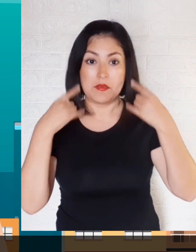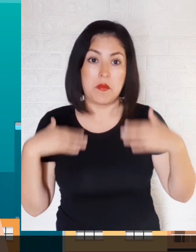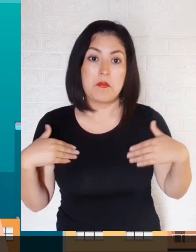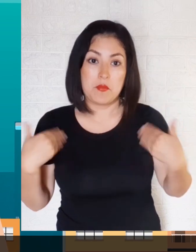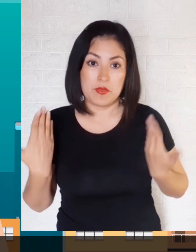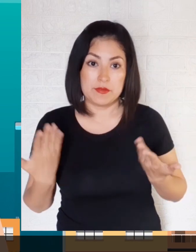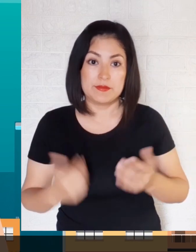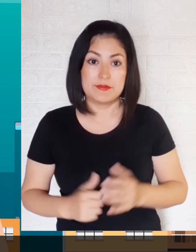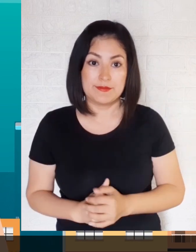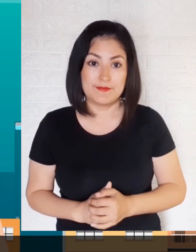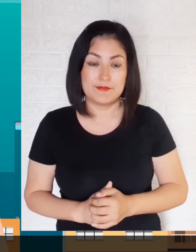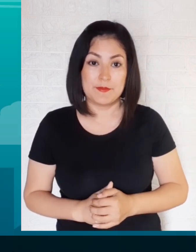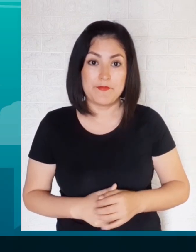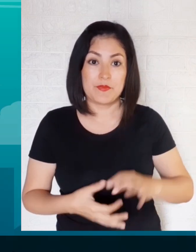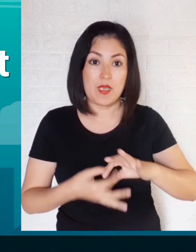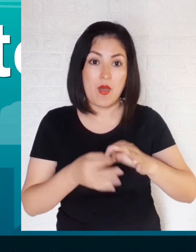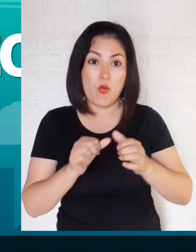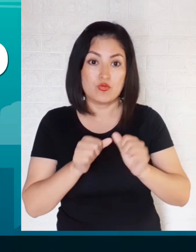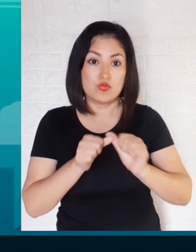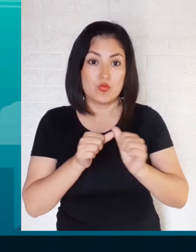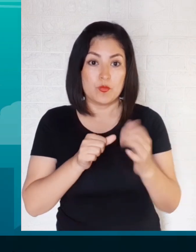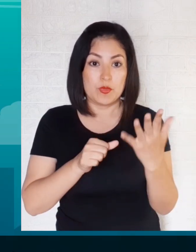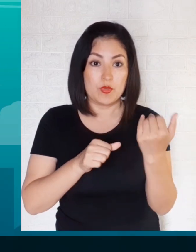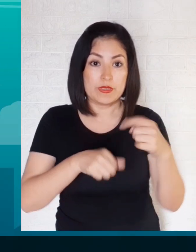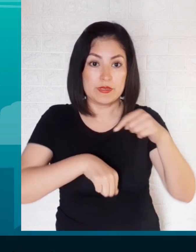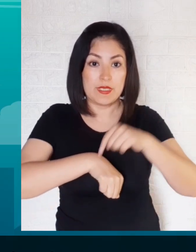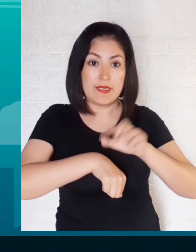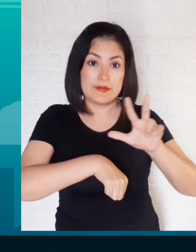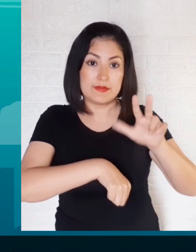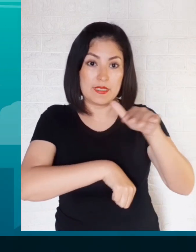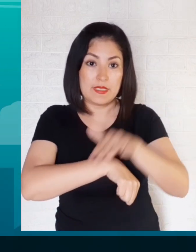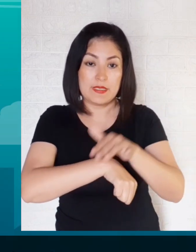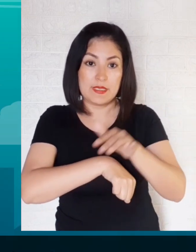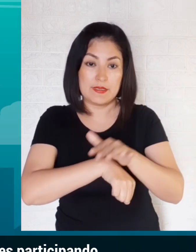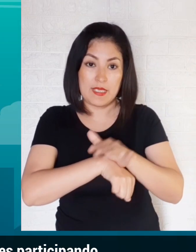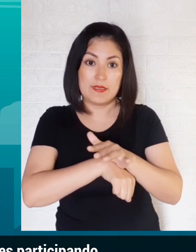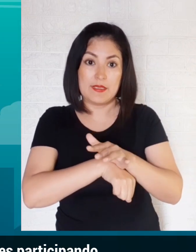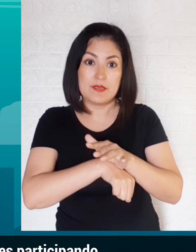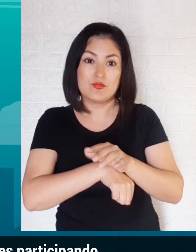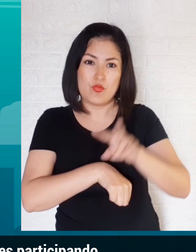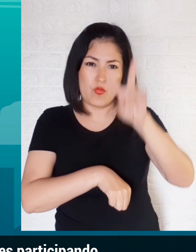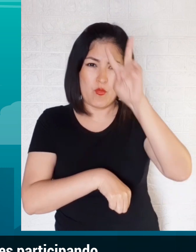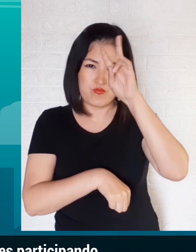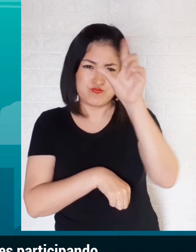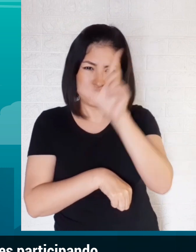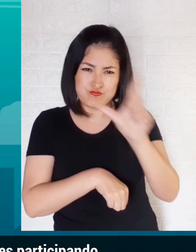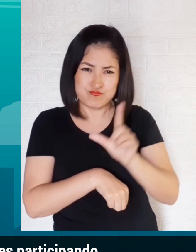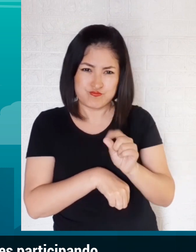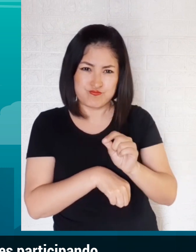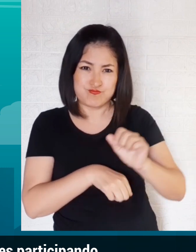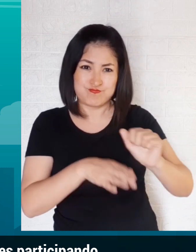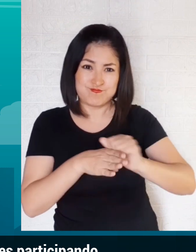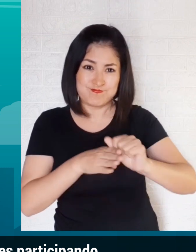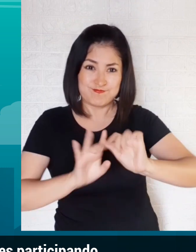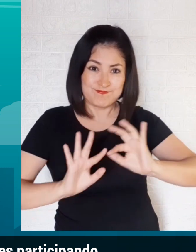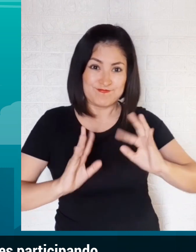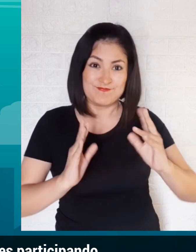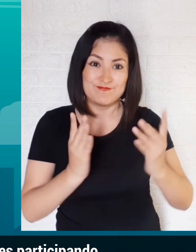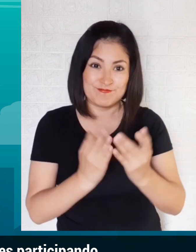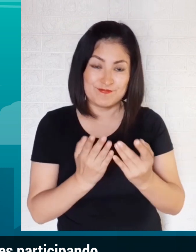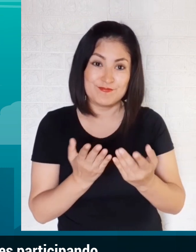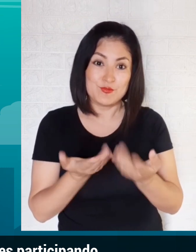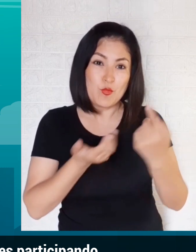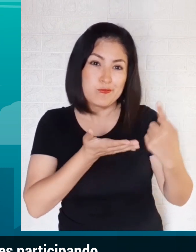utiliza mascarilla. Este martes, 15 de agosto, a las 3 de la tarde, prepárate y orgánízate para evitar desastres